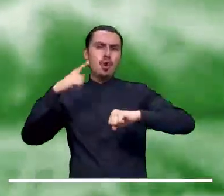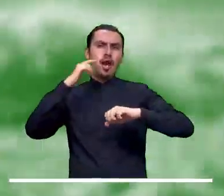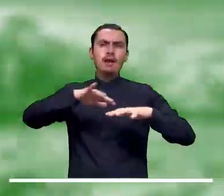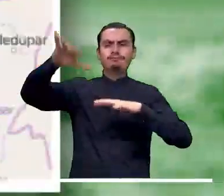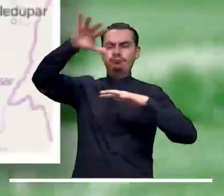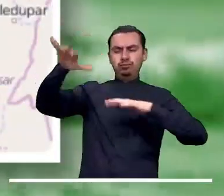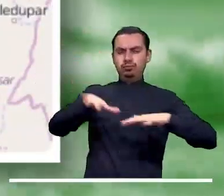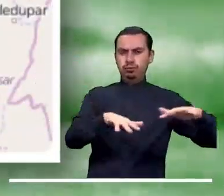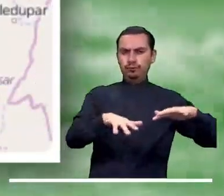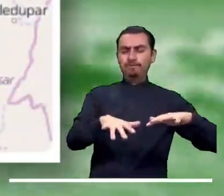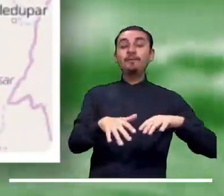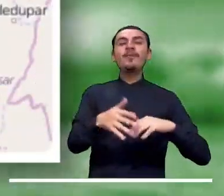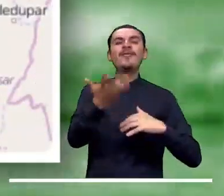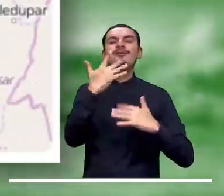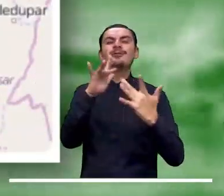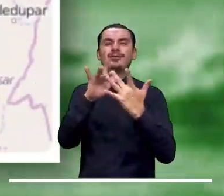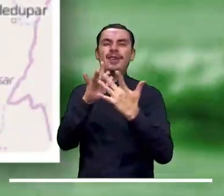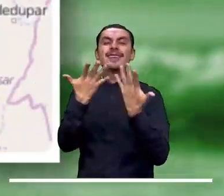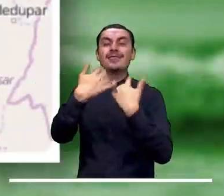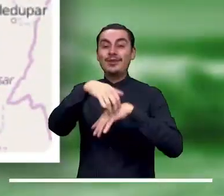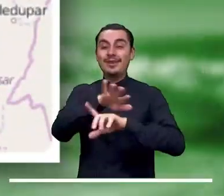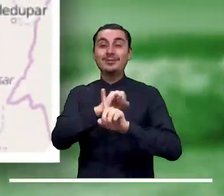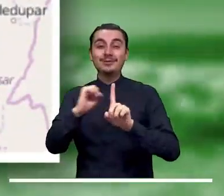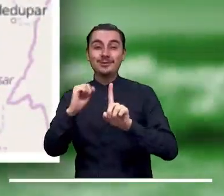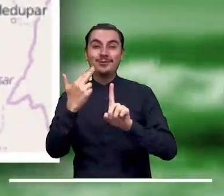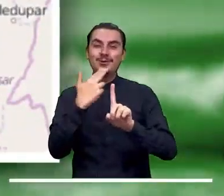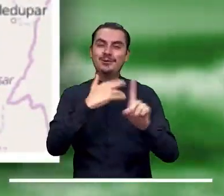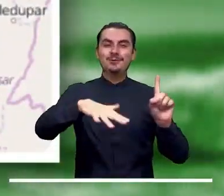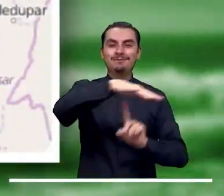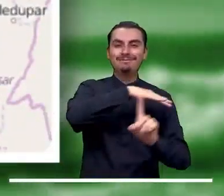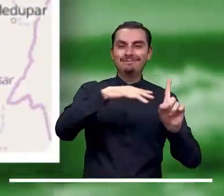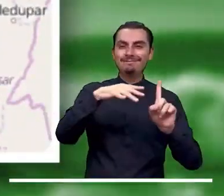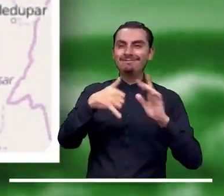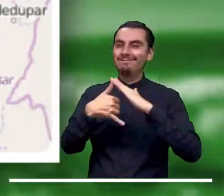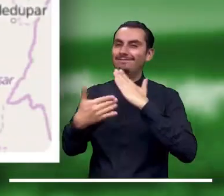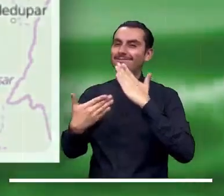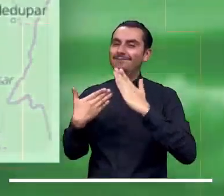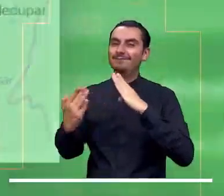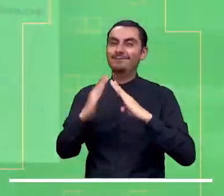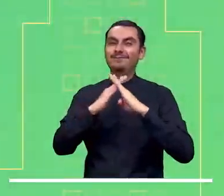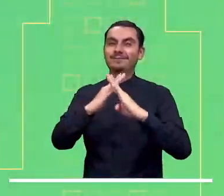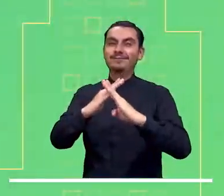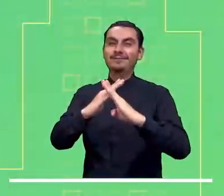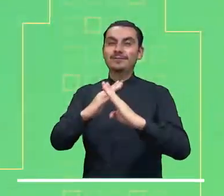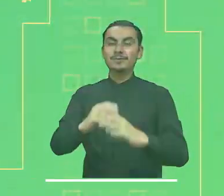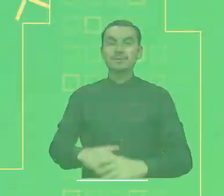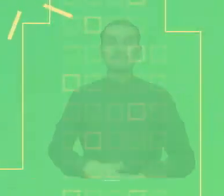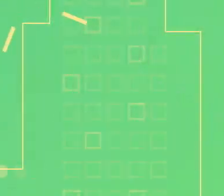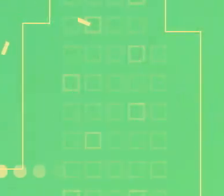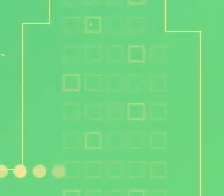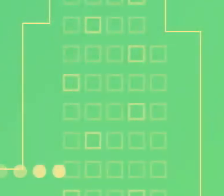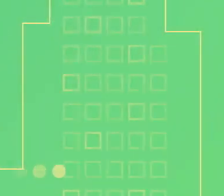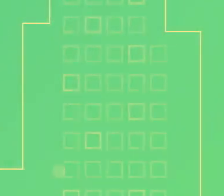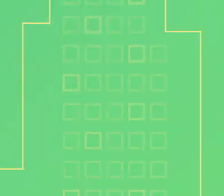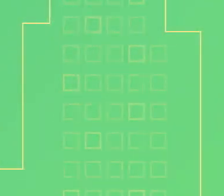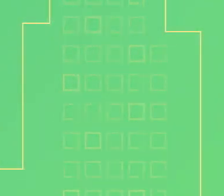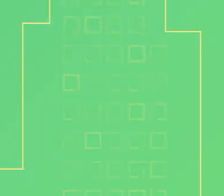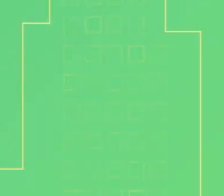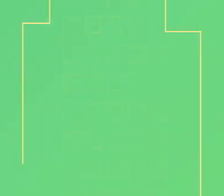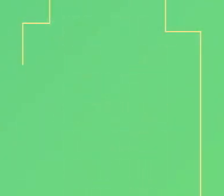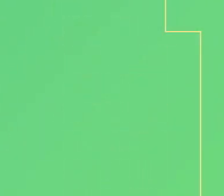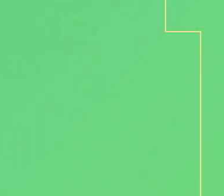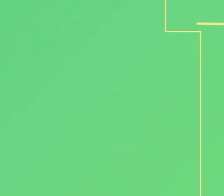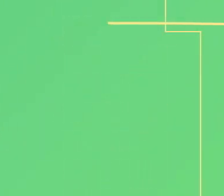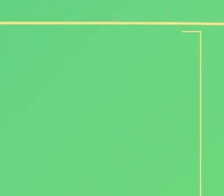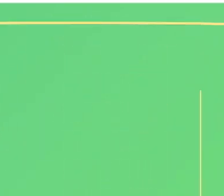en el área del archipiélago de San Andrés, Providencia y Santa Catalina por lluvias de importante intensidad. Síguenos en nuestras redes sociales.